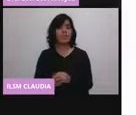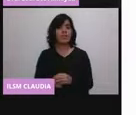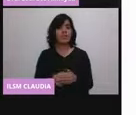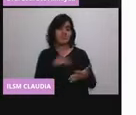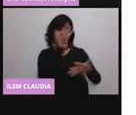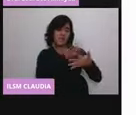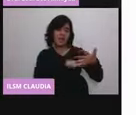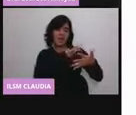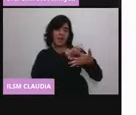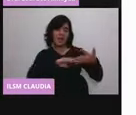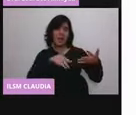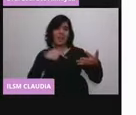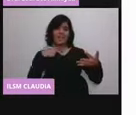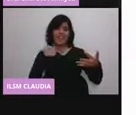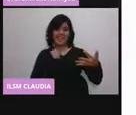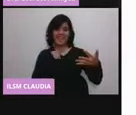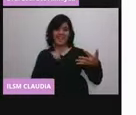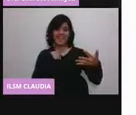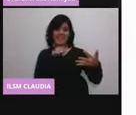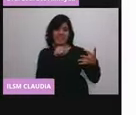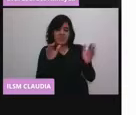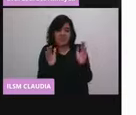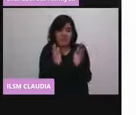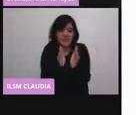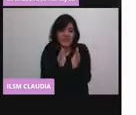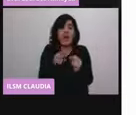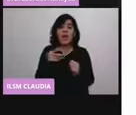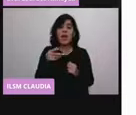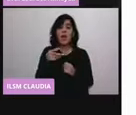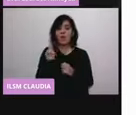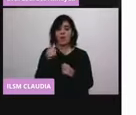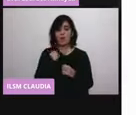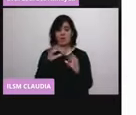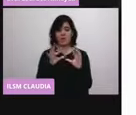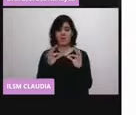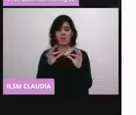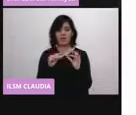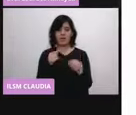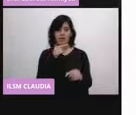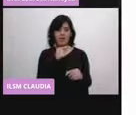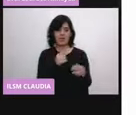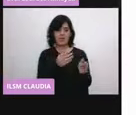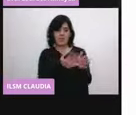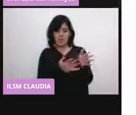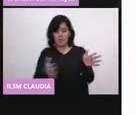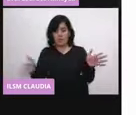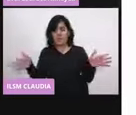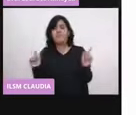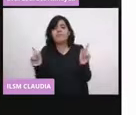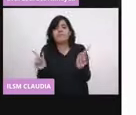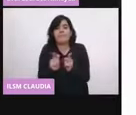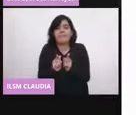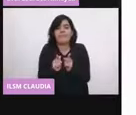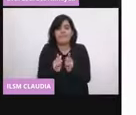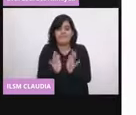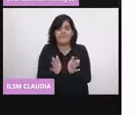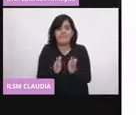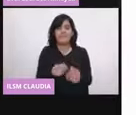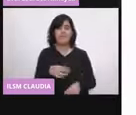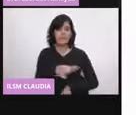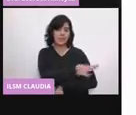que yo la tengo muy pequeñita. Pero voy a... Es un resumen de las vacunas. La de